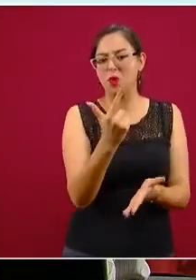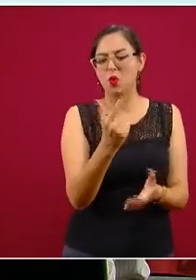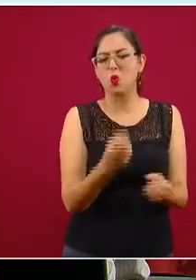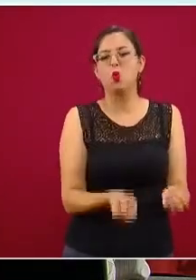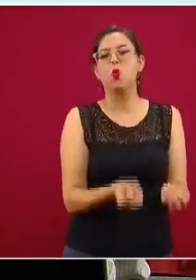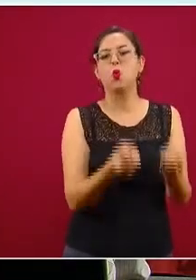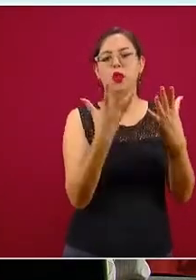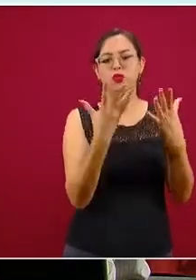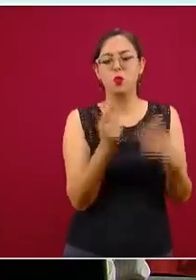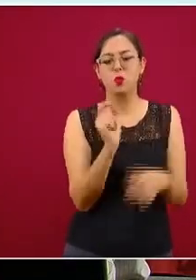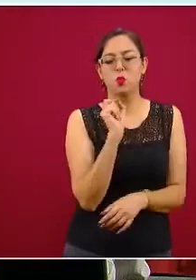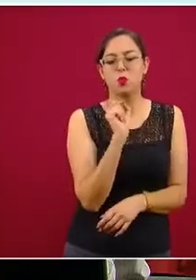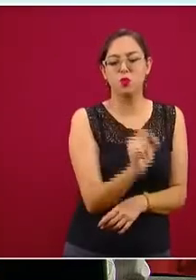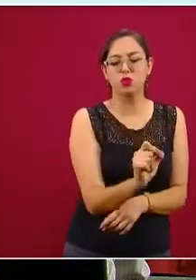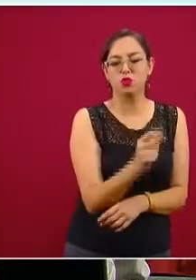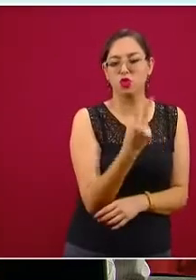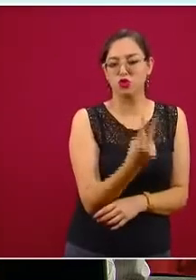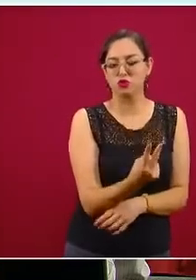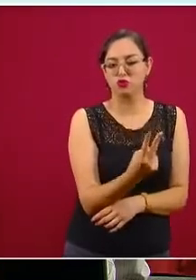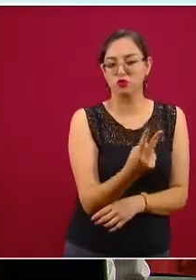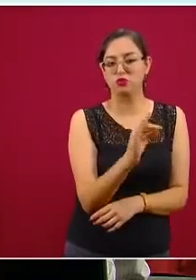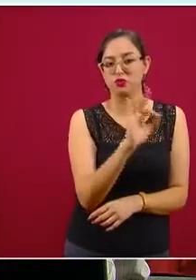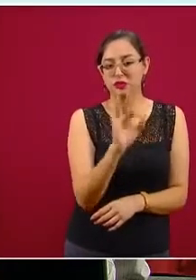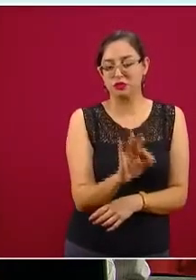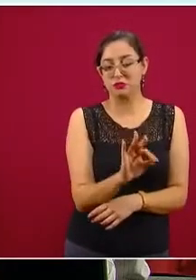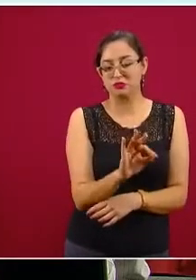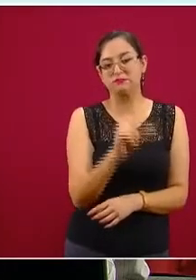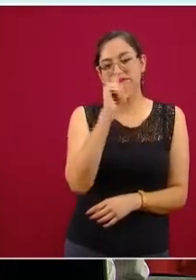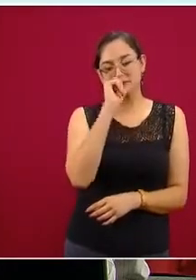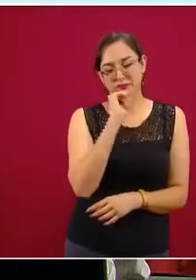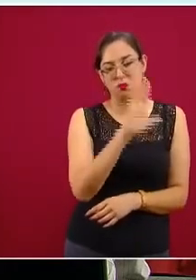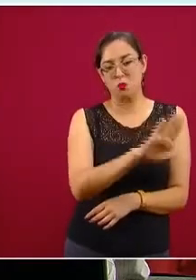punto dos, fue lo que reportaron de muertes por COVID.